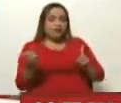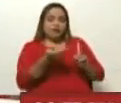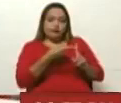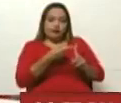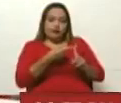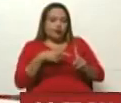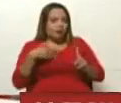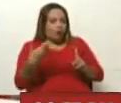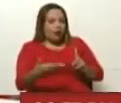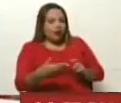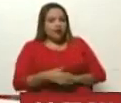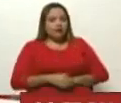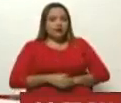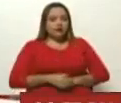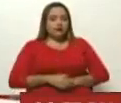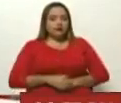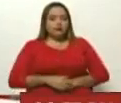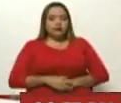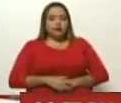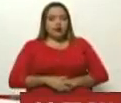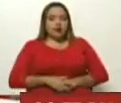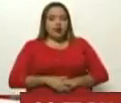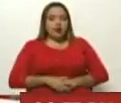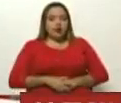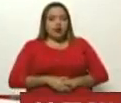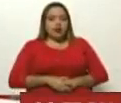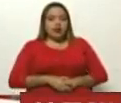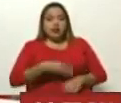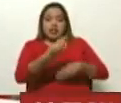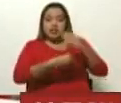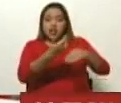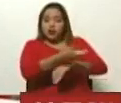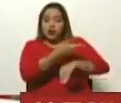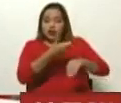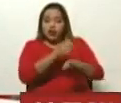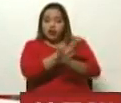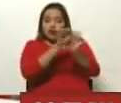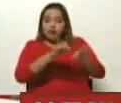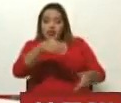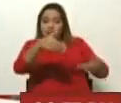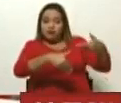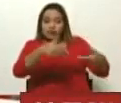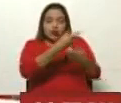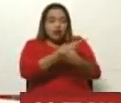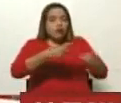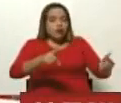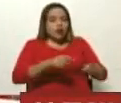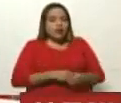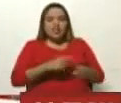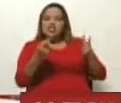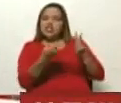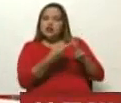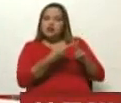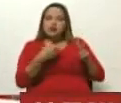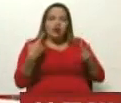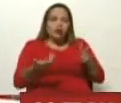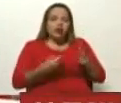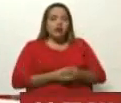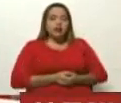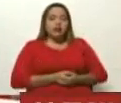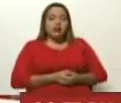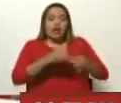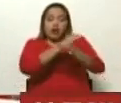es que nada más se establecen gobiernos por la vía de las elecciones democráticas. La segunda es que el